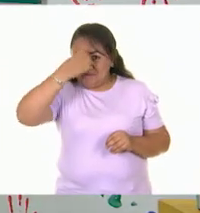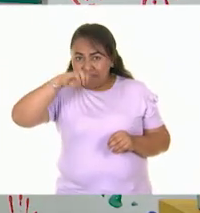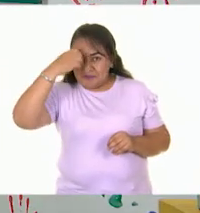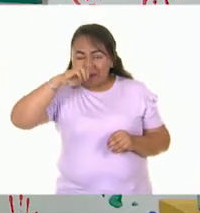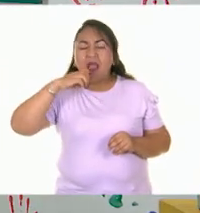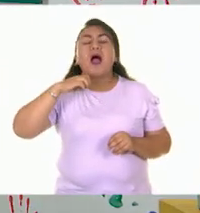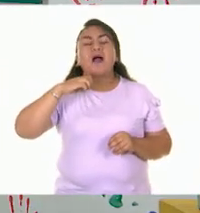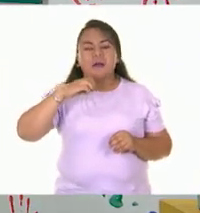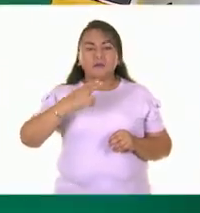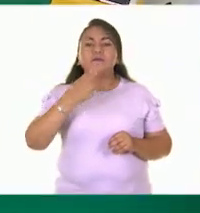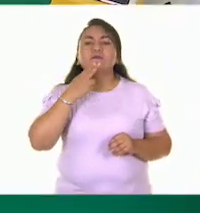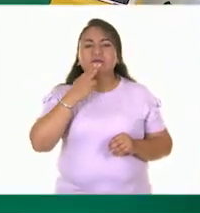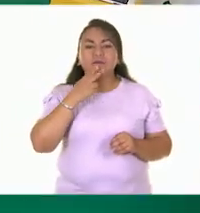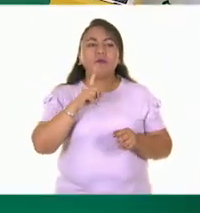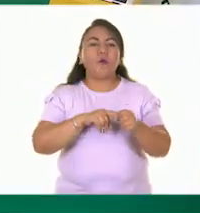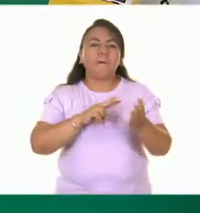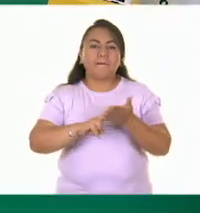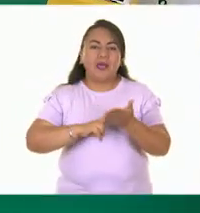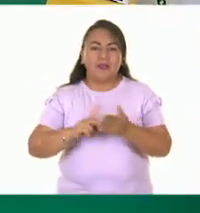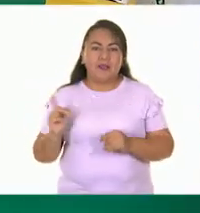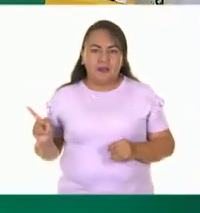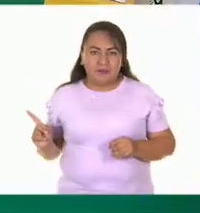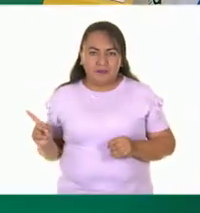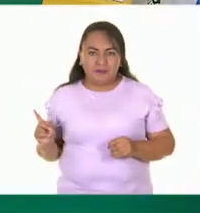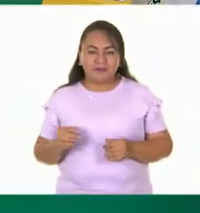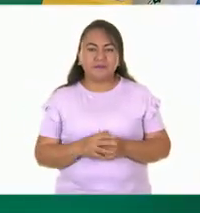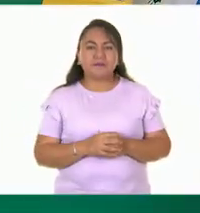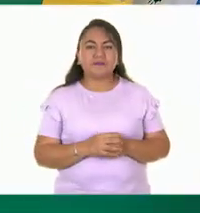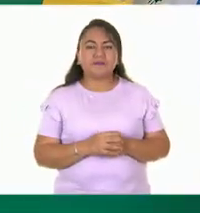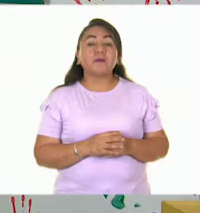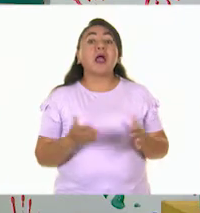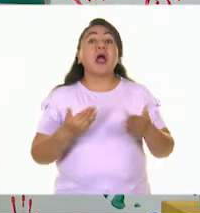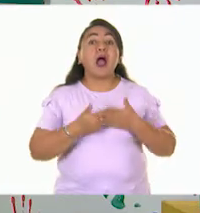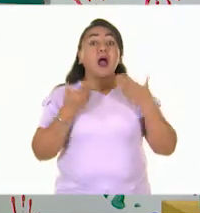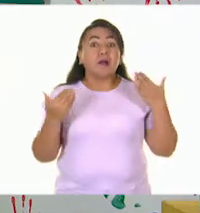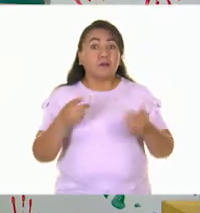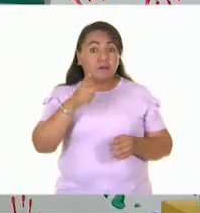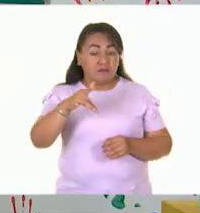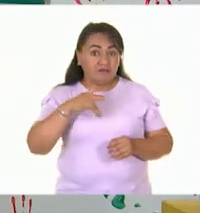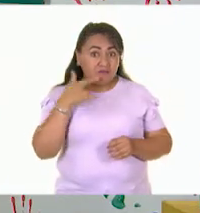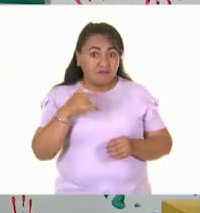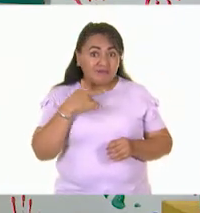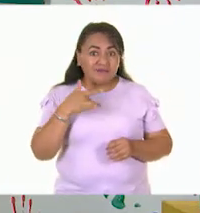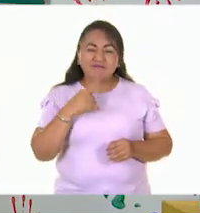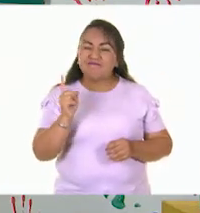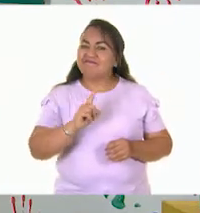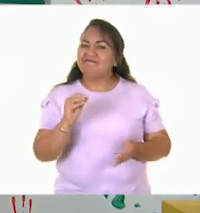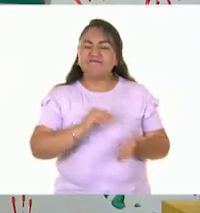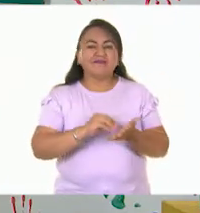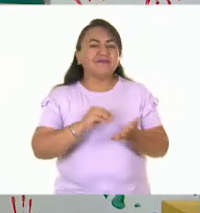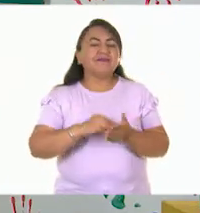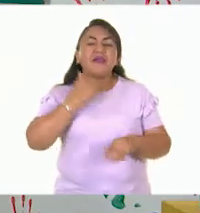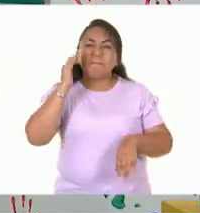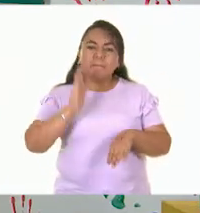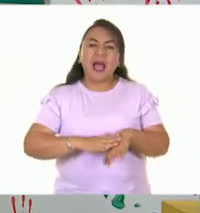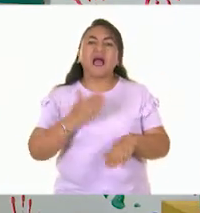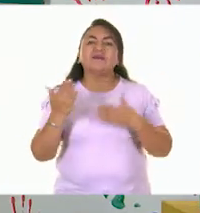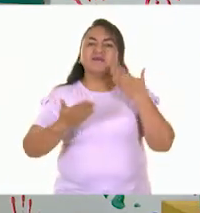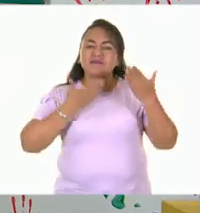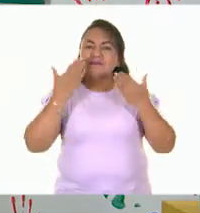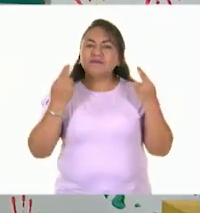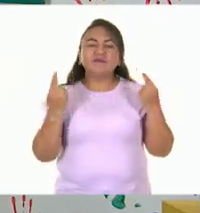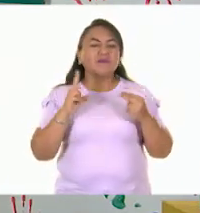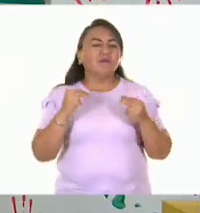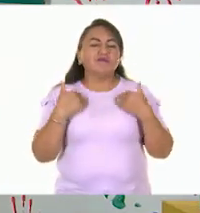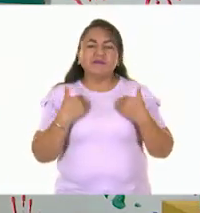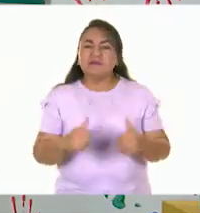tema, vamos a usar esta mancha de color verde. Ahora, si sienten que todavía necesitan repasar un poquito más, que todavía